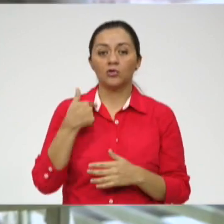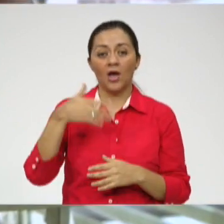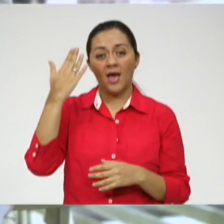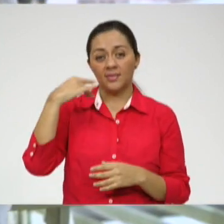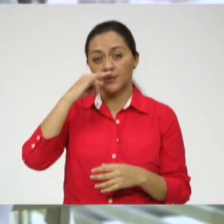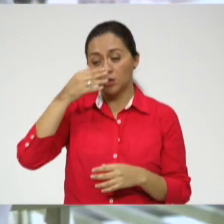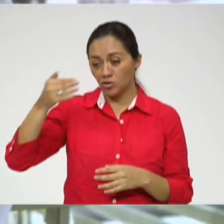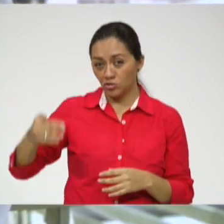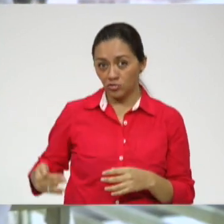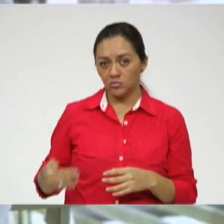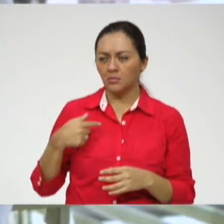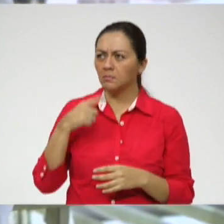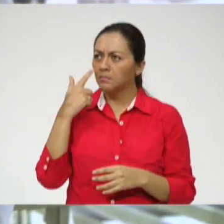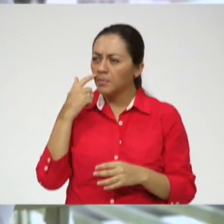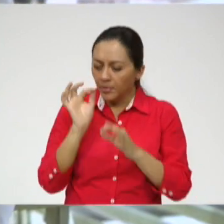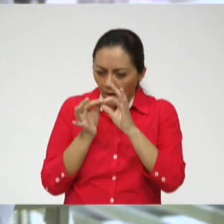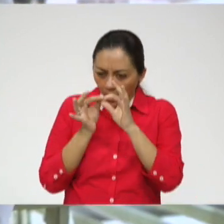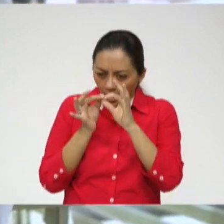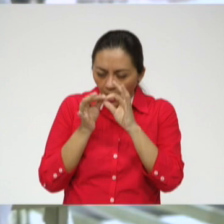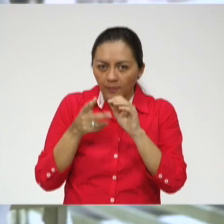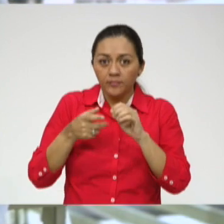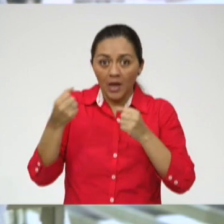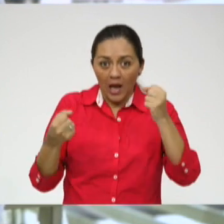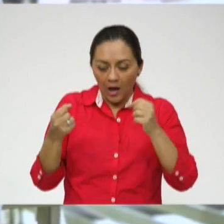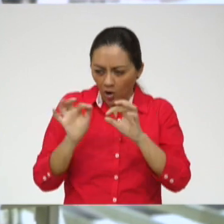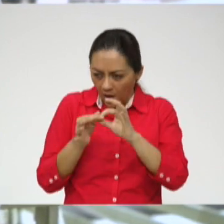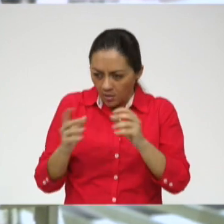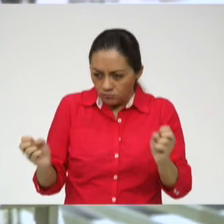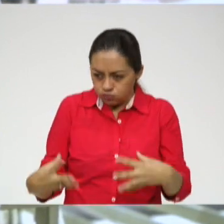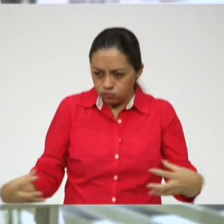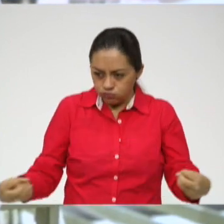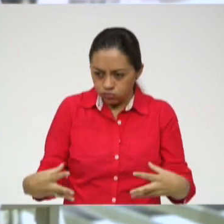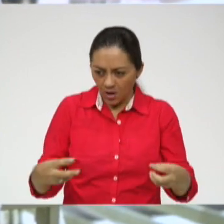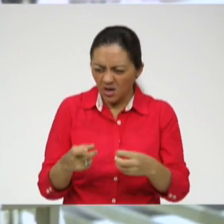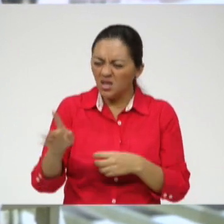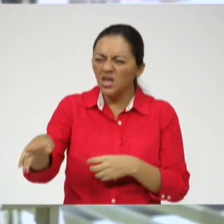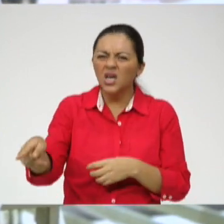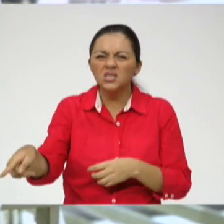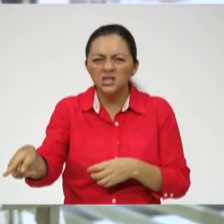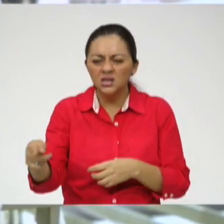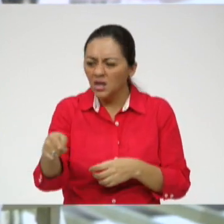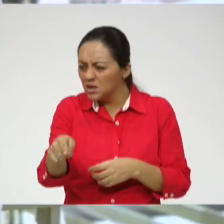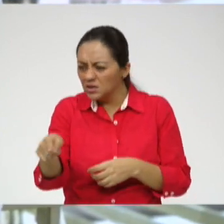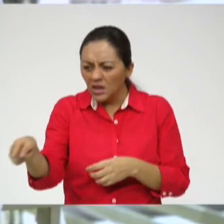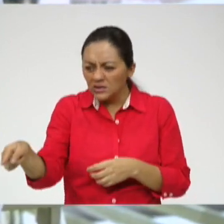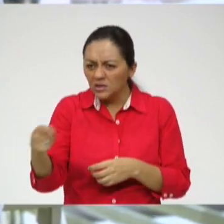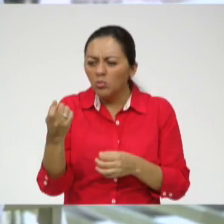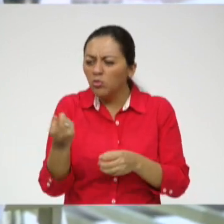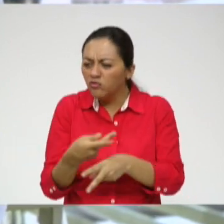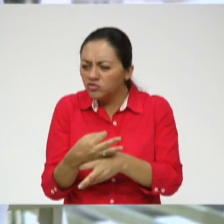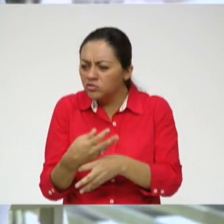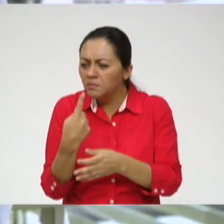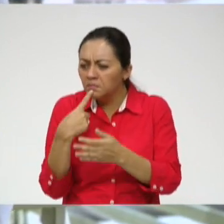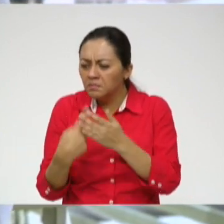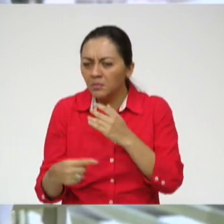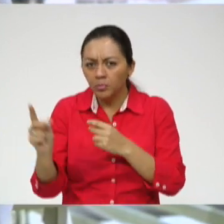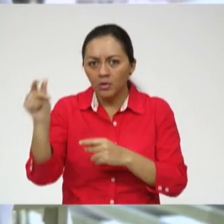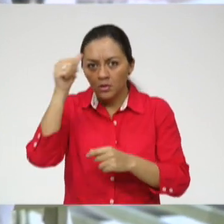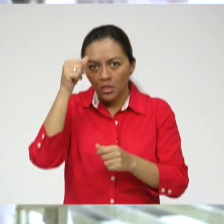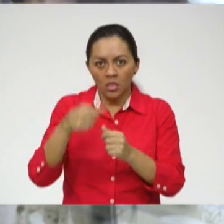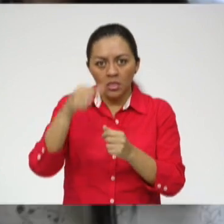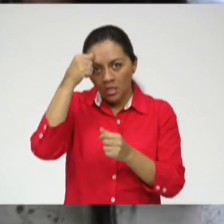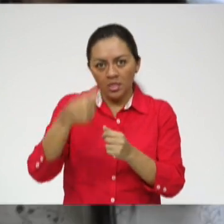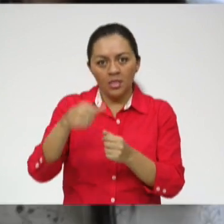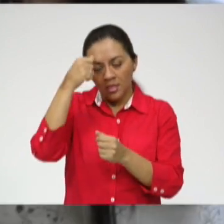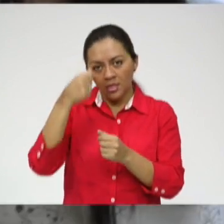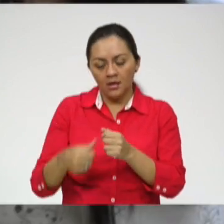veía como a veces mi papá grababa el carro y me interesaba bastante y yo me acercaba y le preguntaba qué es esto, cómo se hace, cómo funciona y me fui grabando bastantes